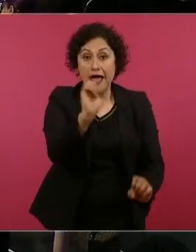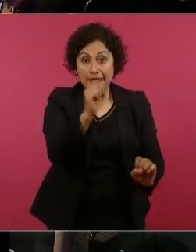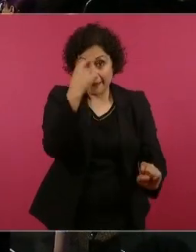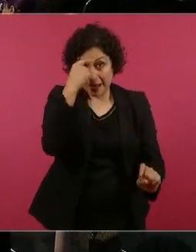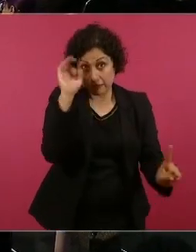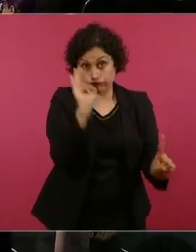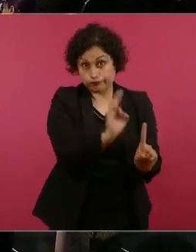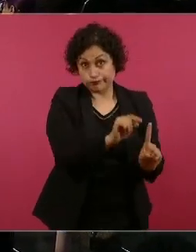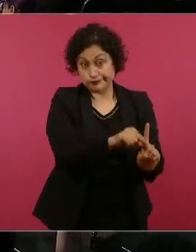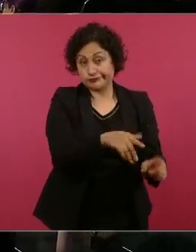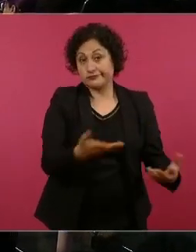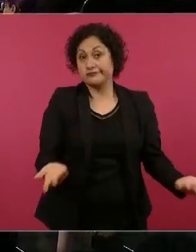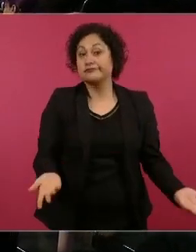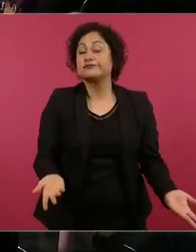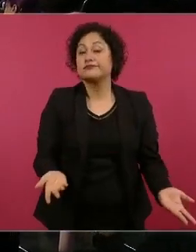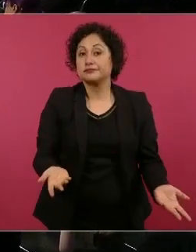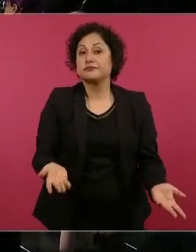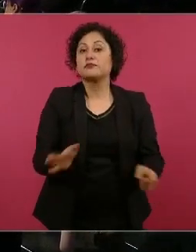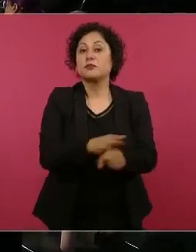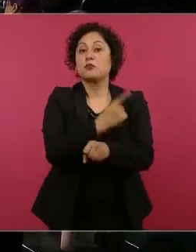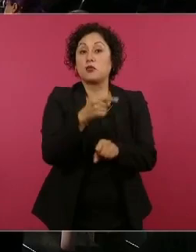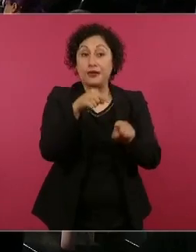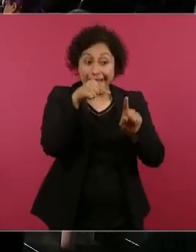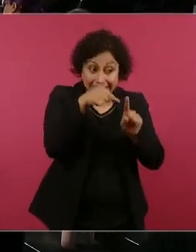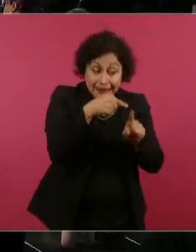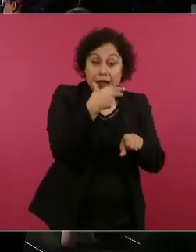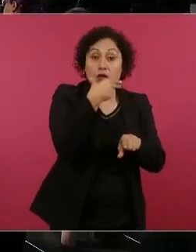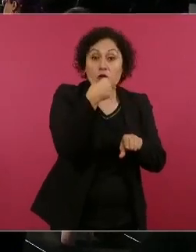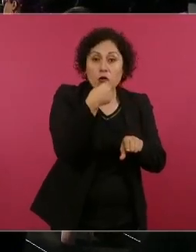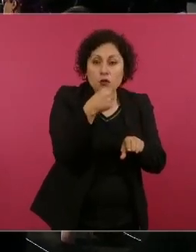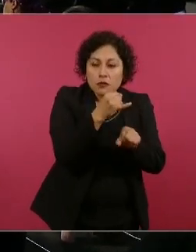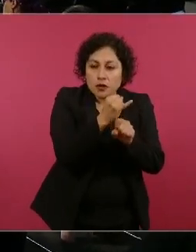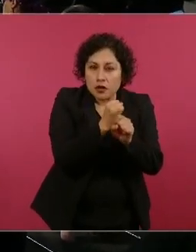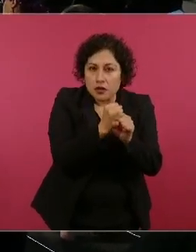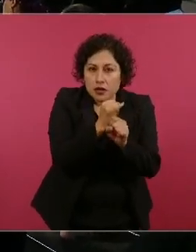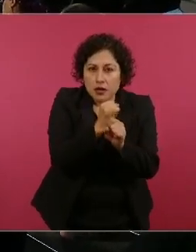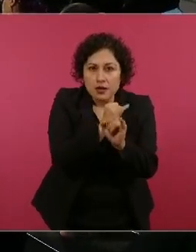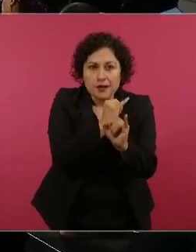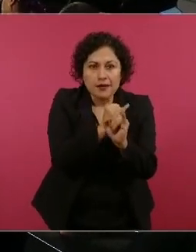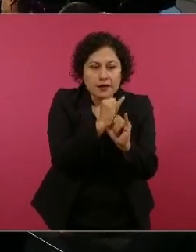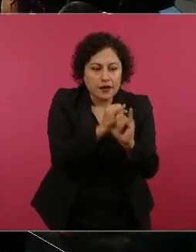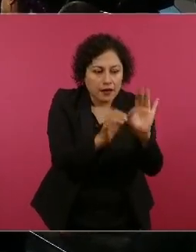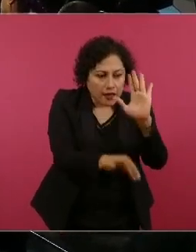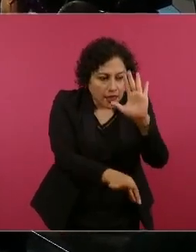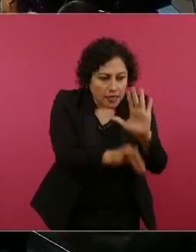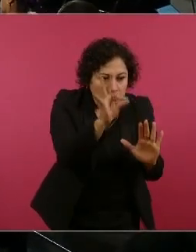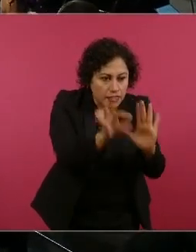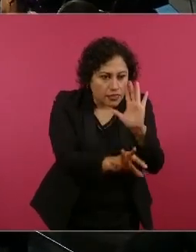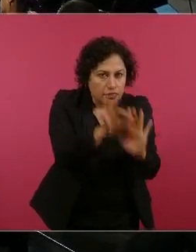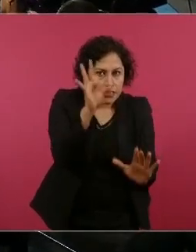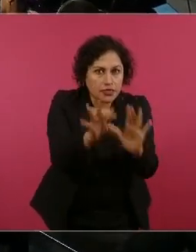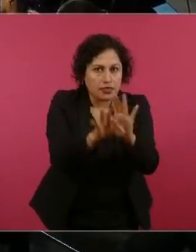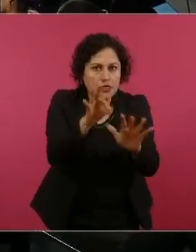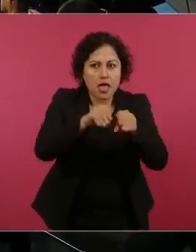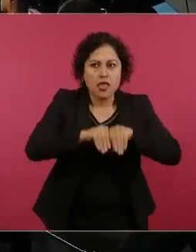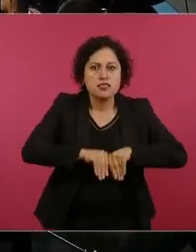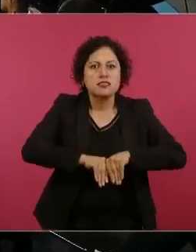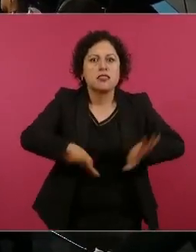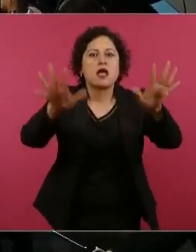esos documentos los difundió el New York Times,